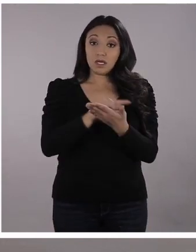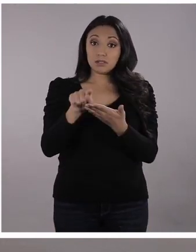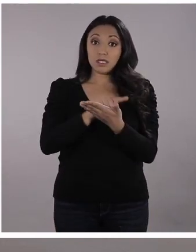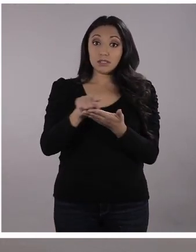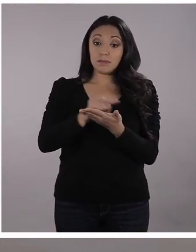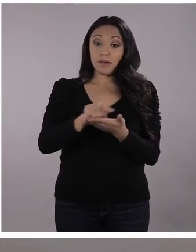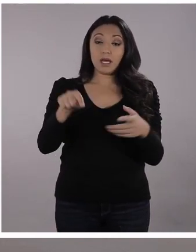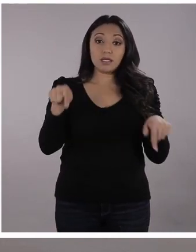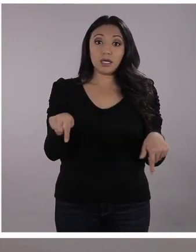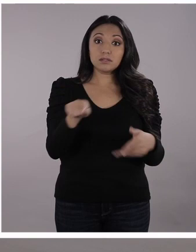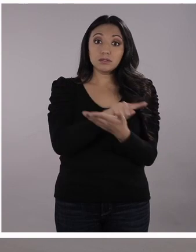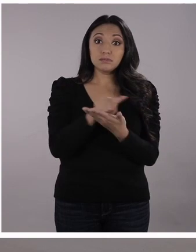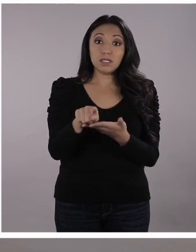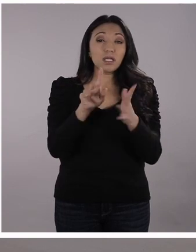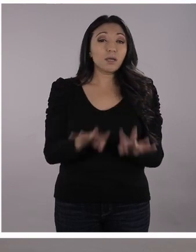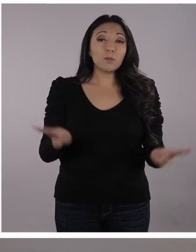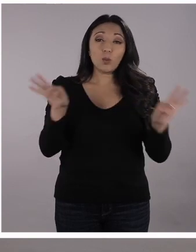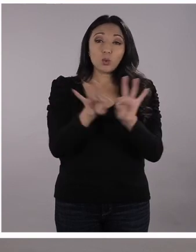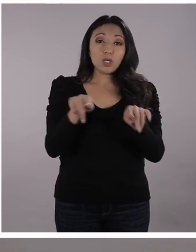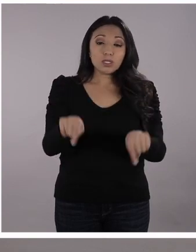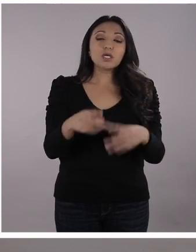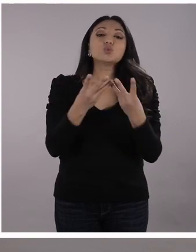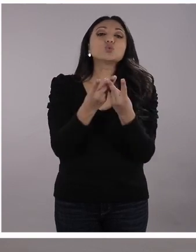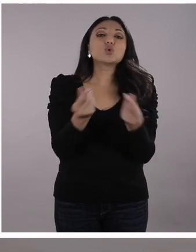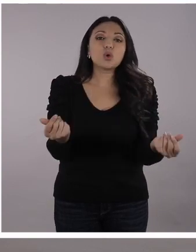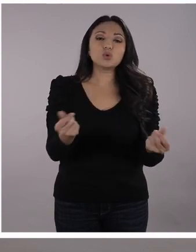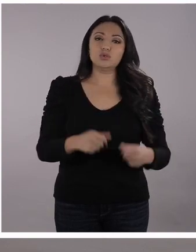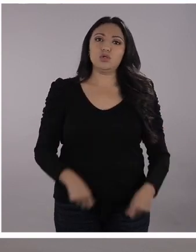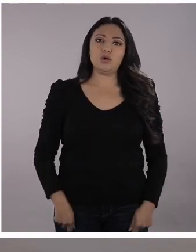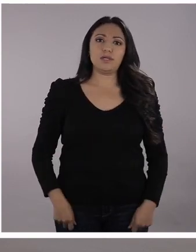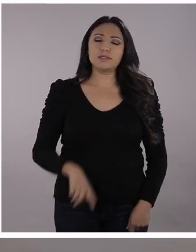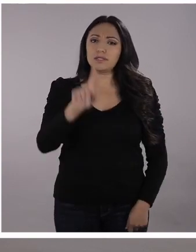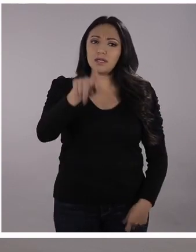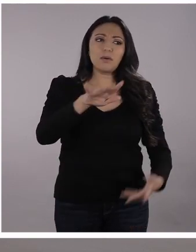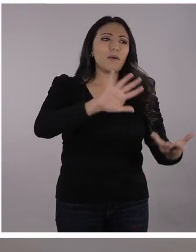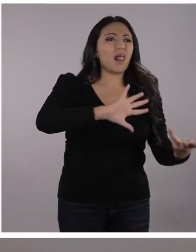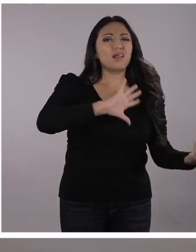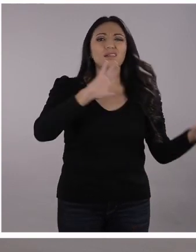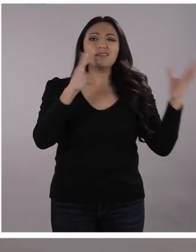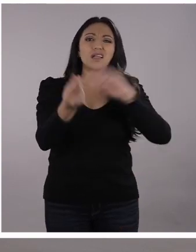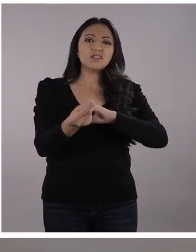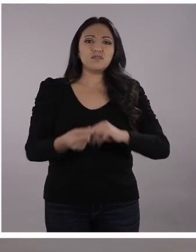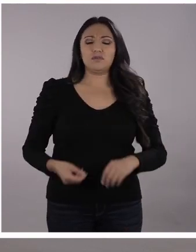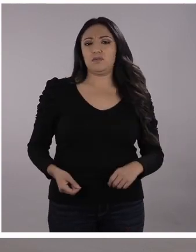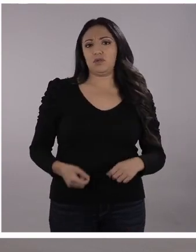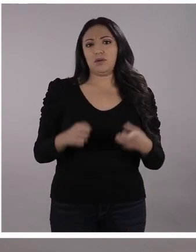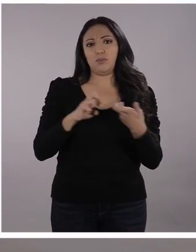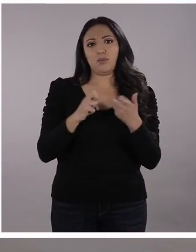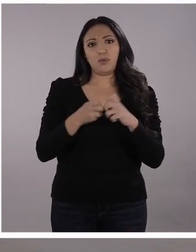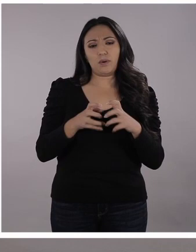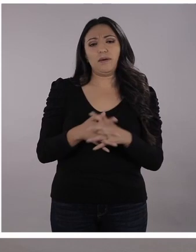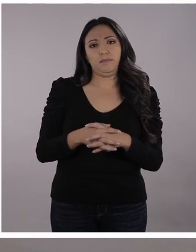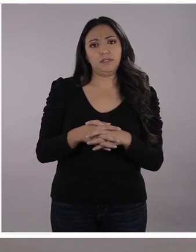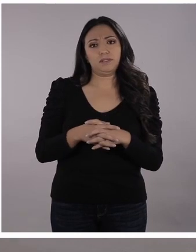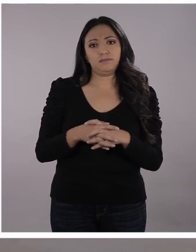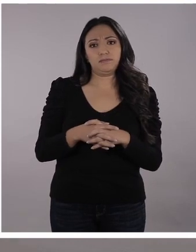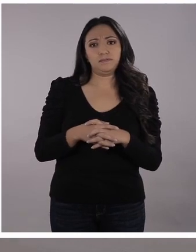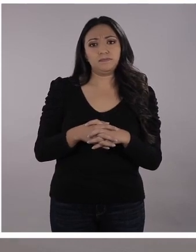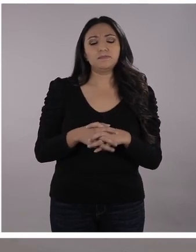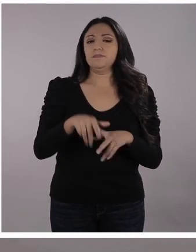planteamiento es, propongamos soluciones que transformen los problemas de mi entorno. ¿Sí?